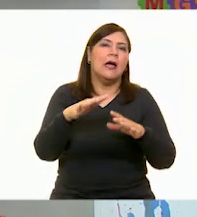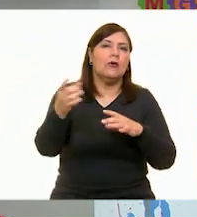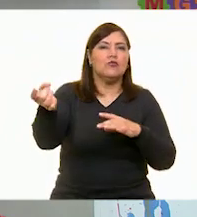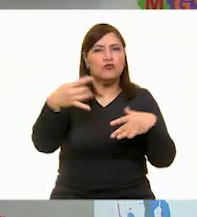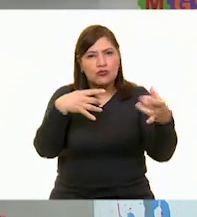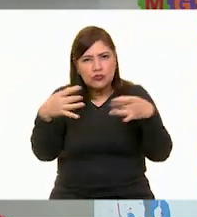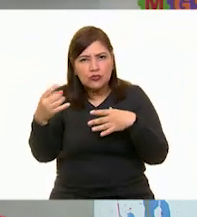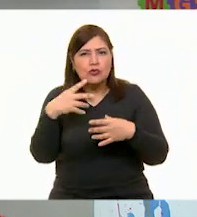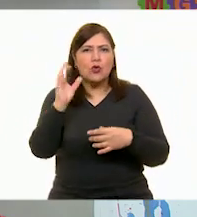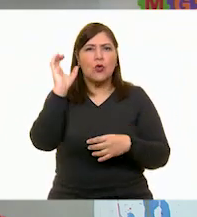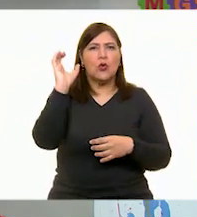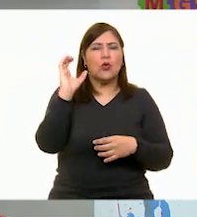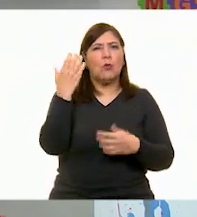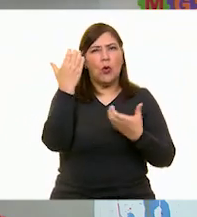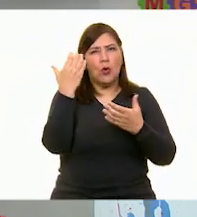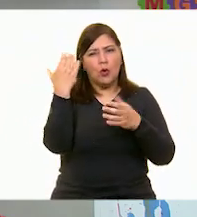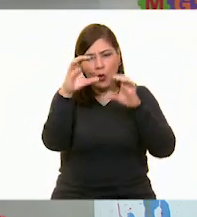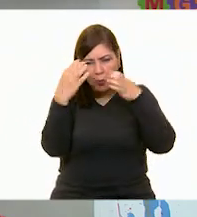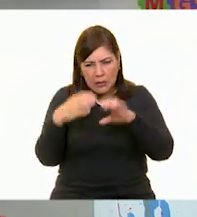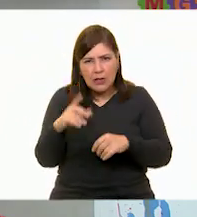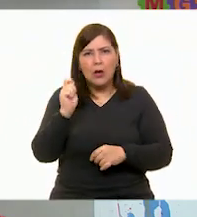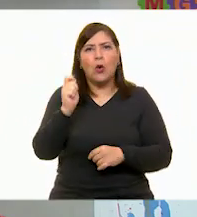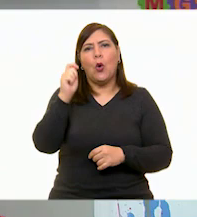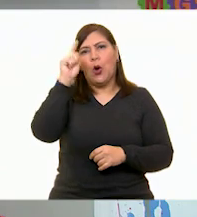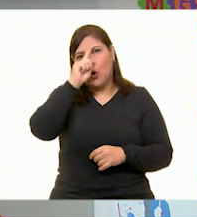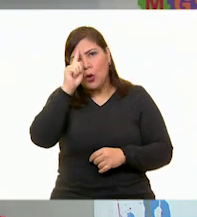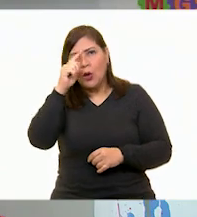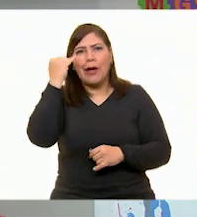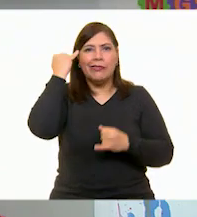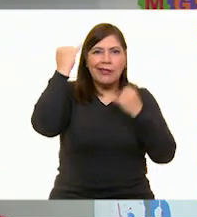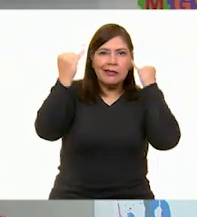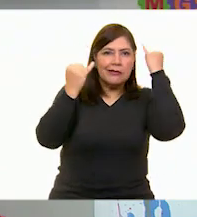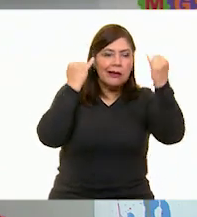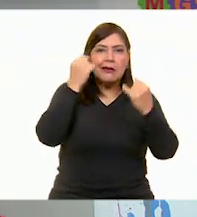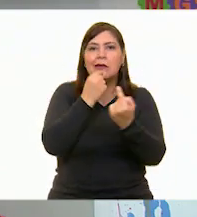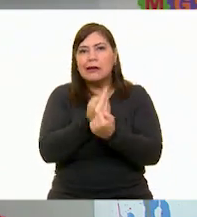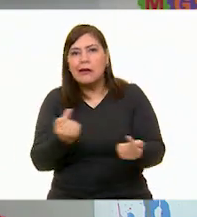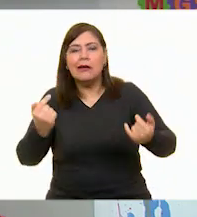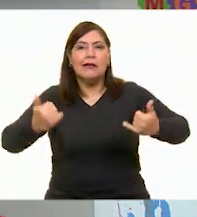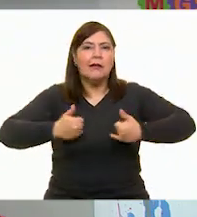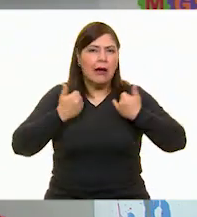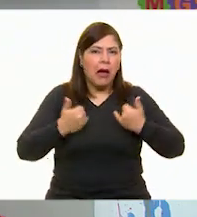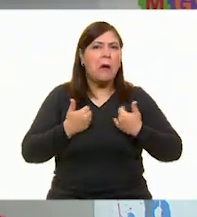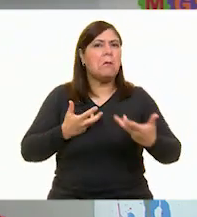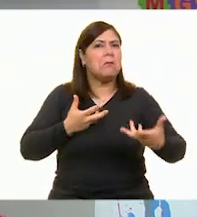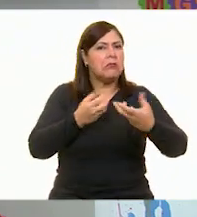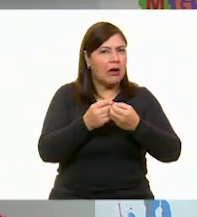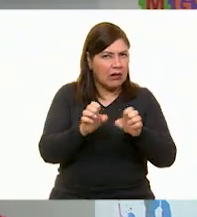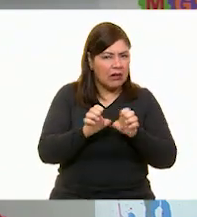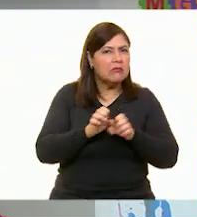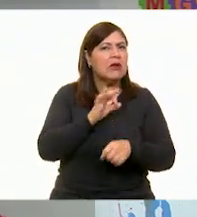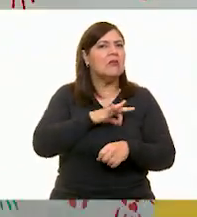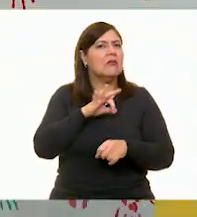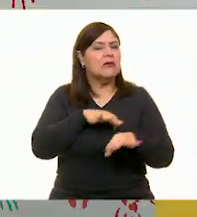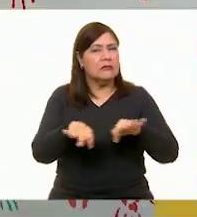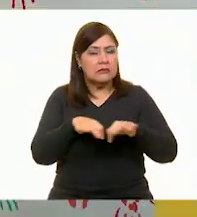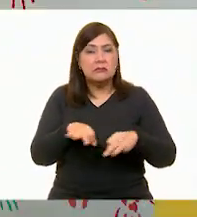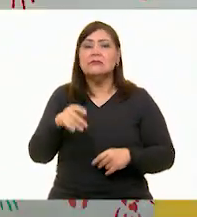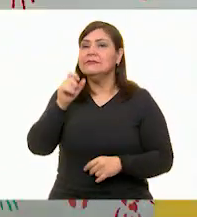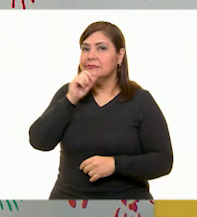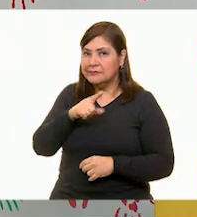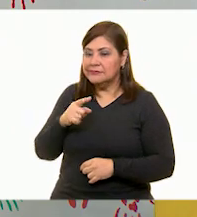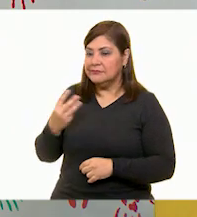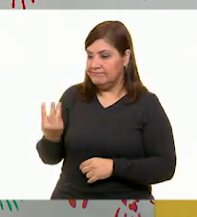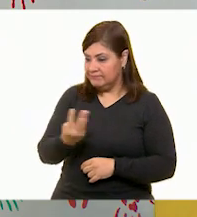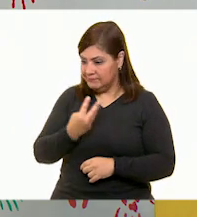y las propuestas de niñas, niños y adolescentes, ya hemos trabajado en equipo. Y también aquí los tres,